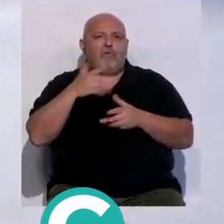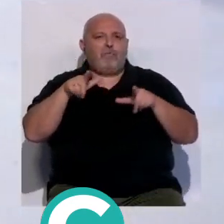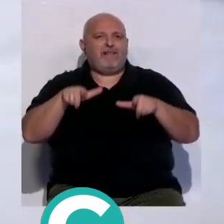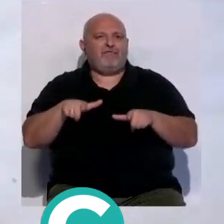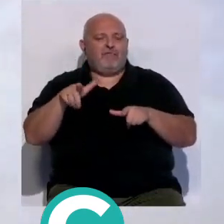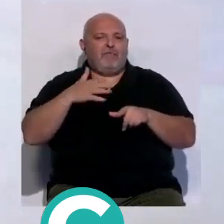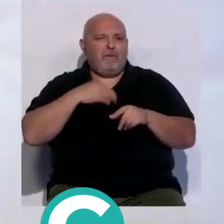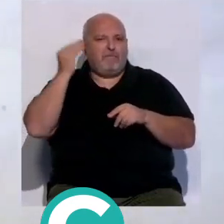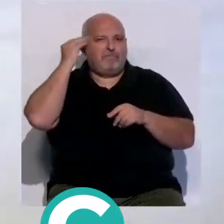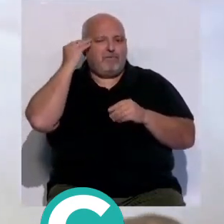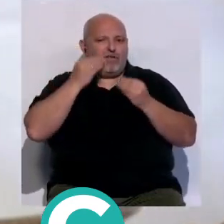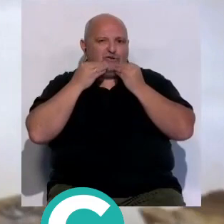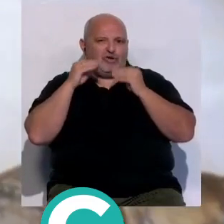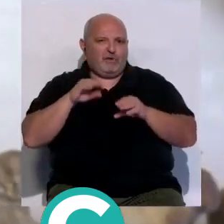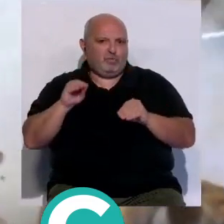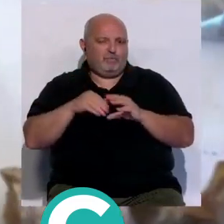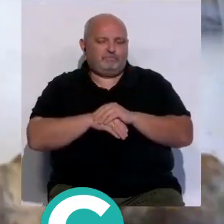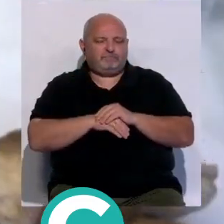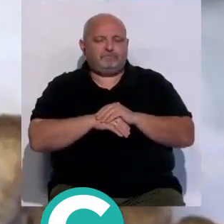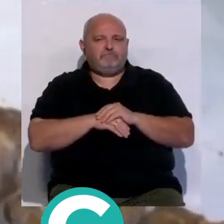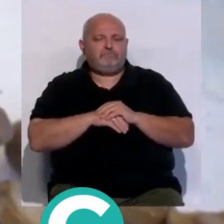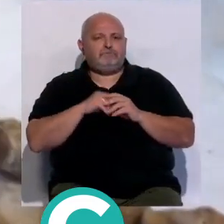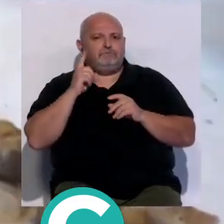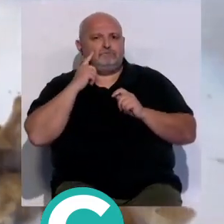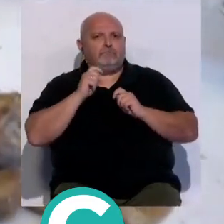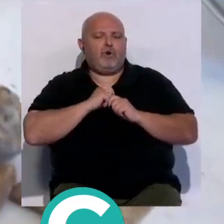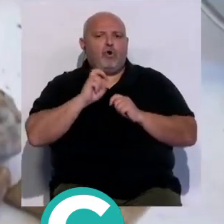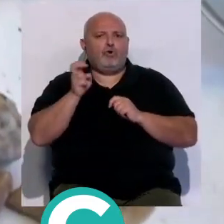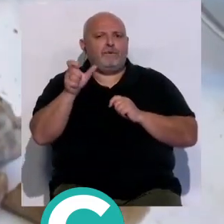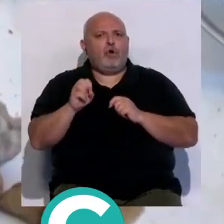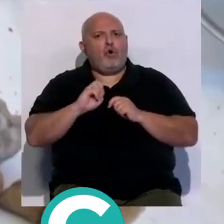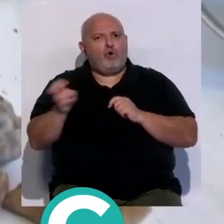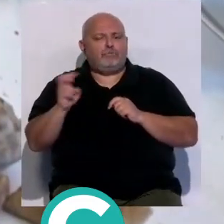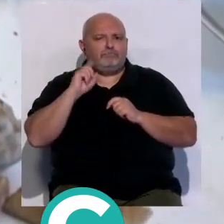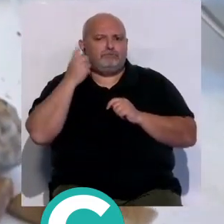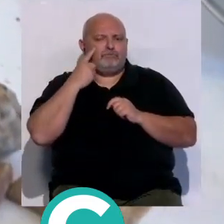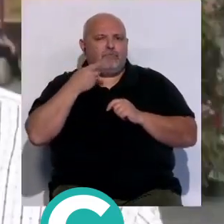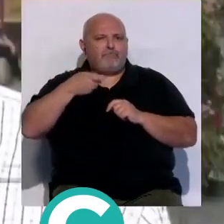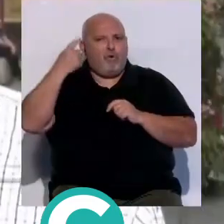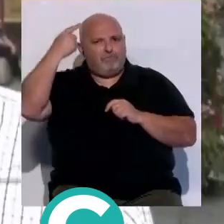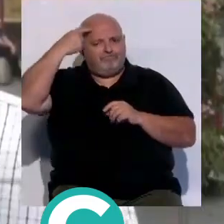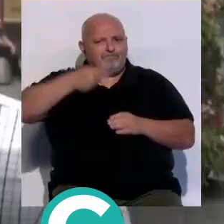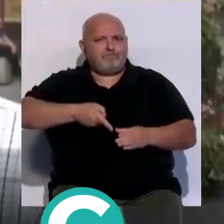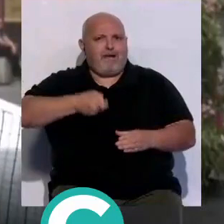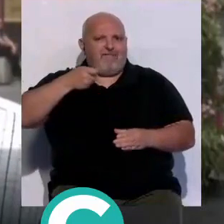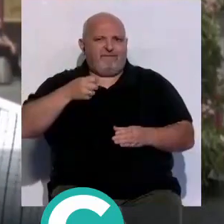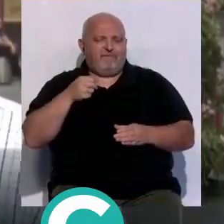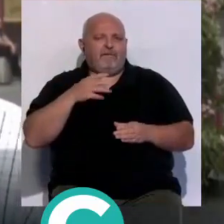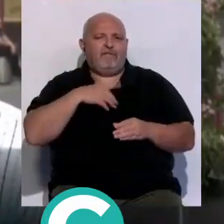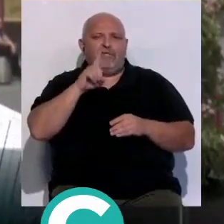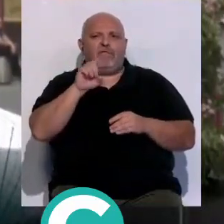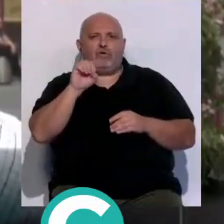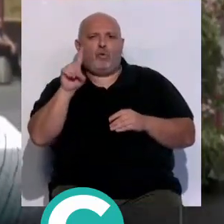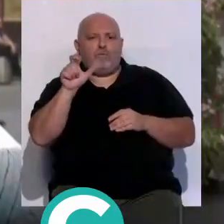plataforma por la memoria histórica nos ha dado un número de otra persona que ha aparecido con una bala en la cabeza y son 101